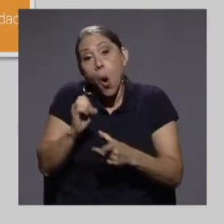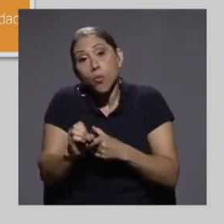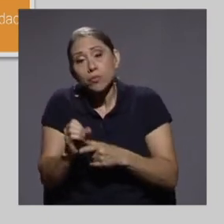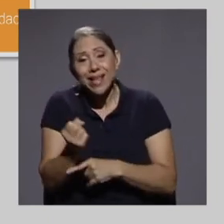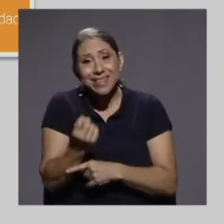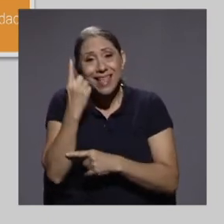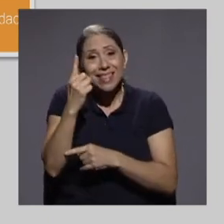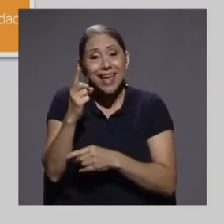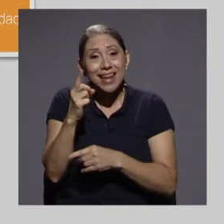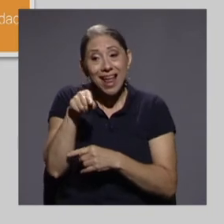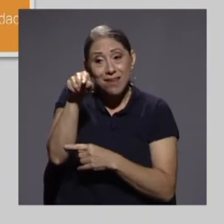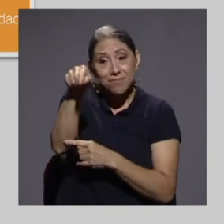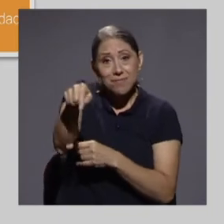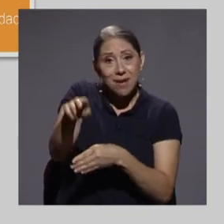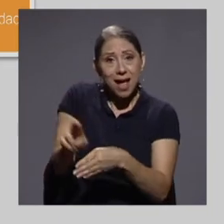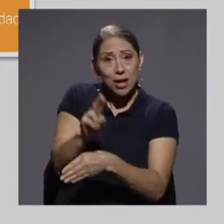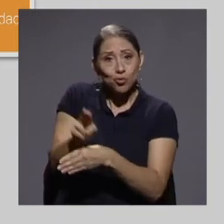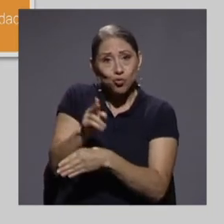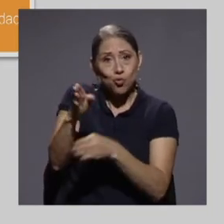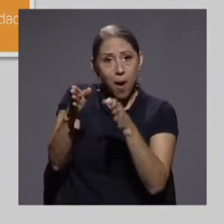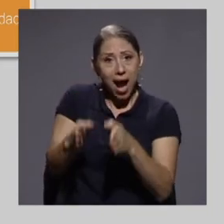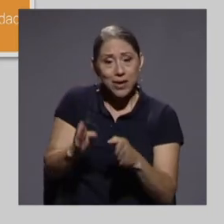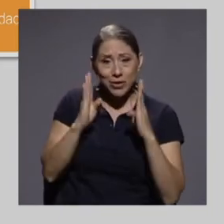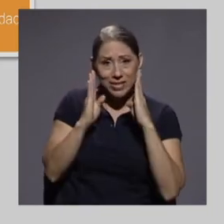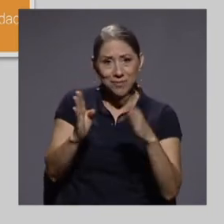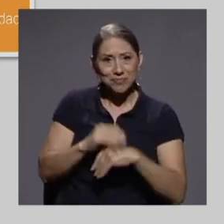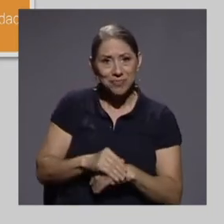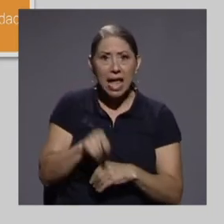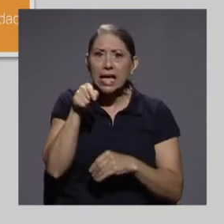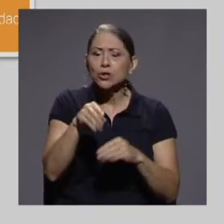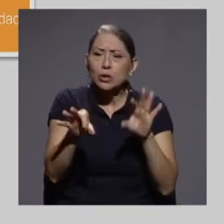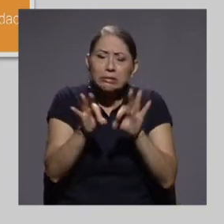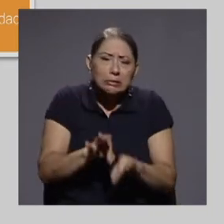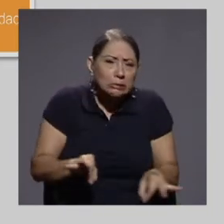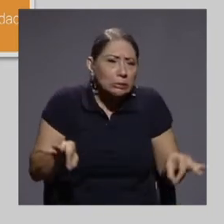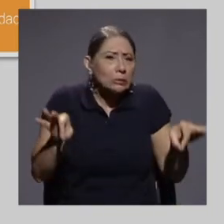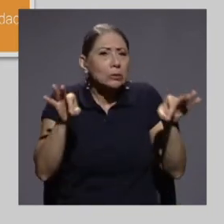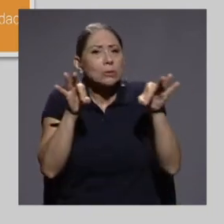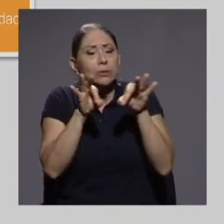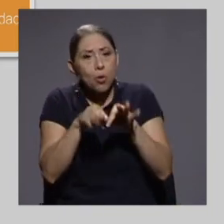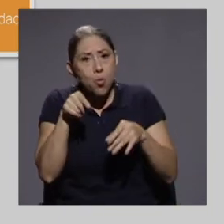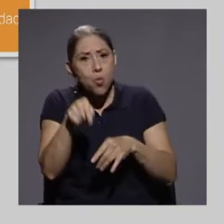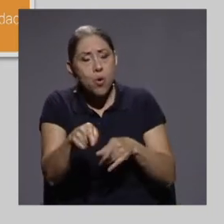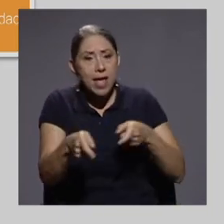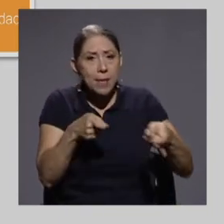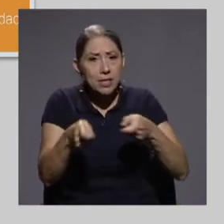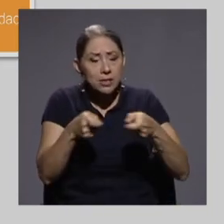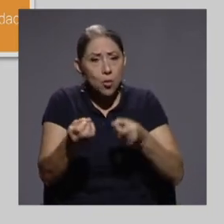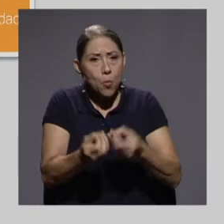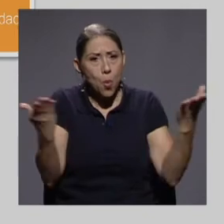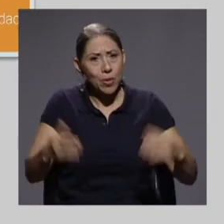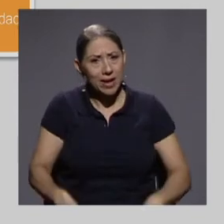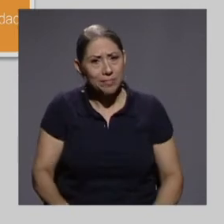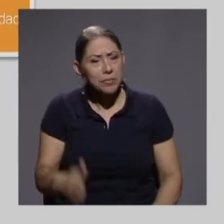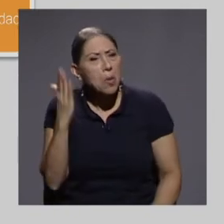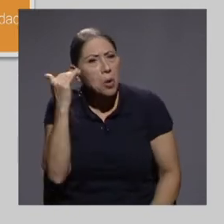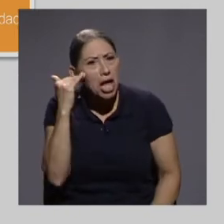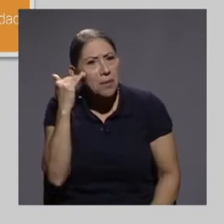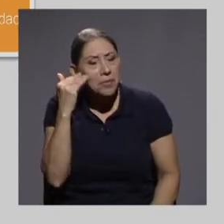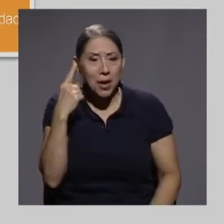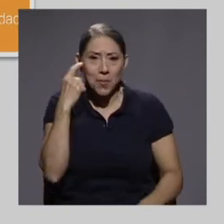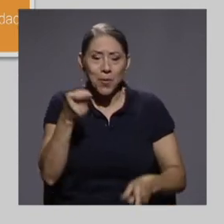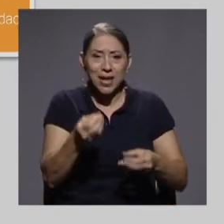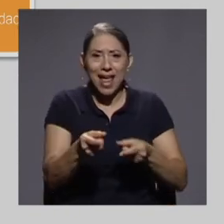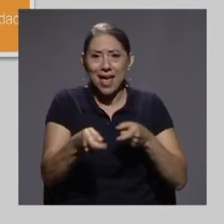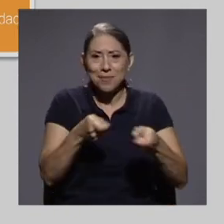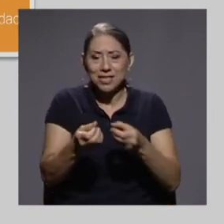el usuario al cual estamos atendiendo. Esto toma letal relevancia en la administración pública. ¿Por qué? Porque la administración pública debe de